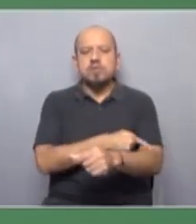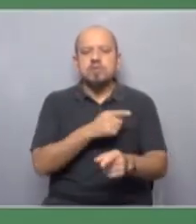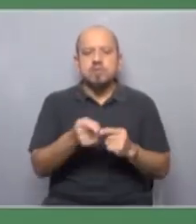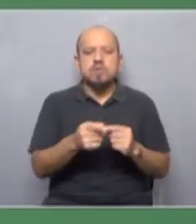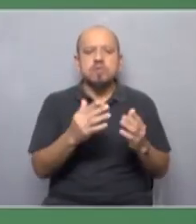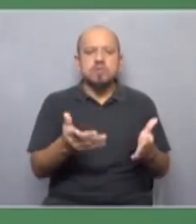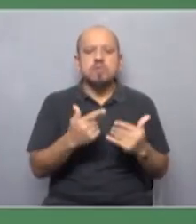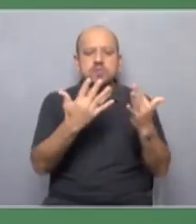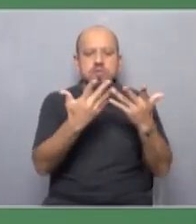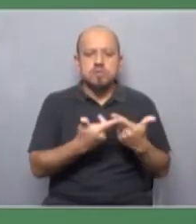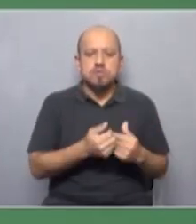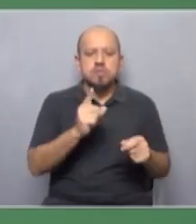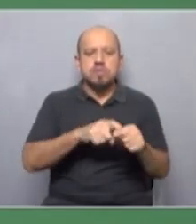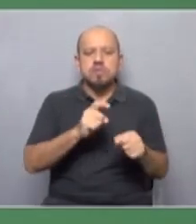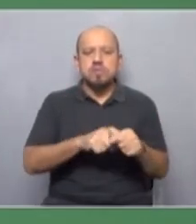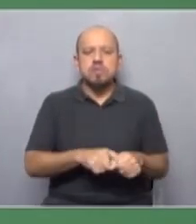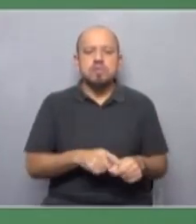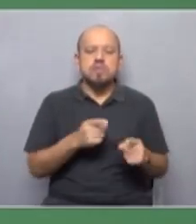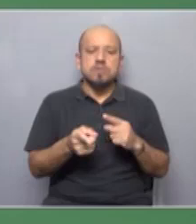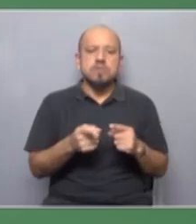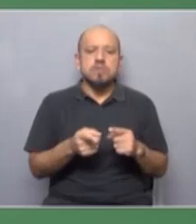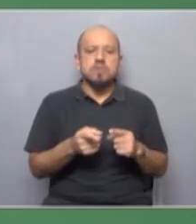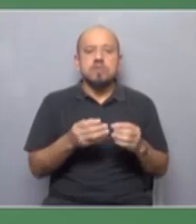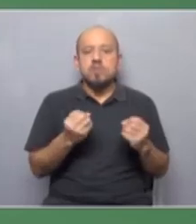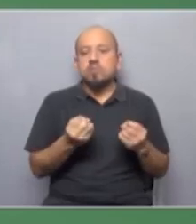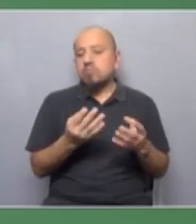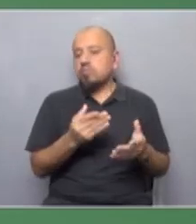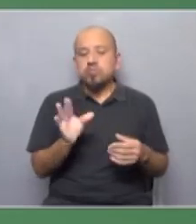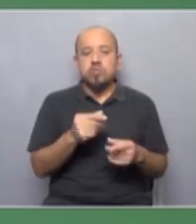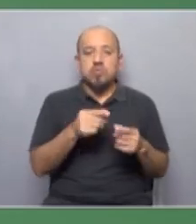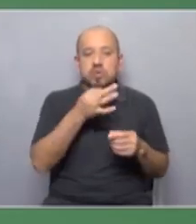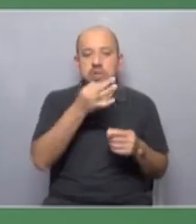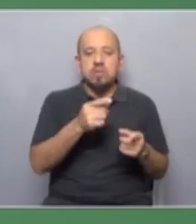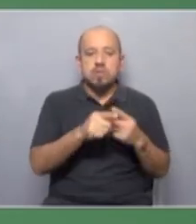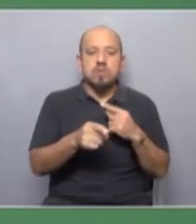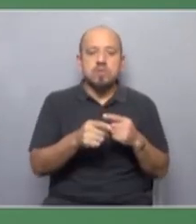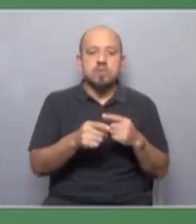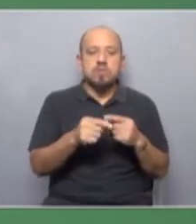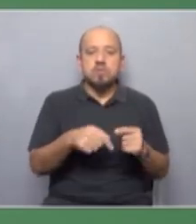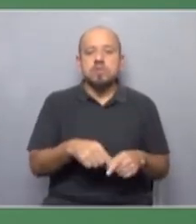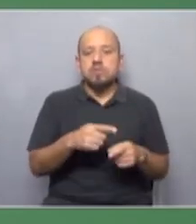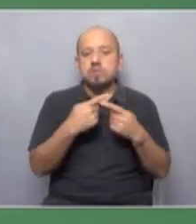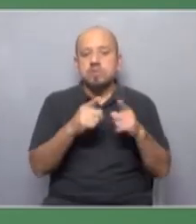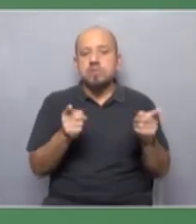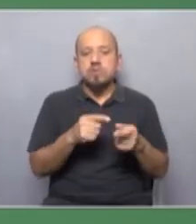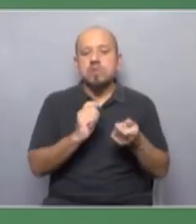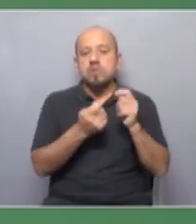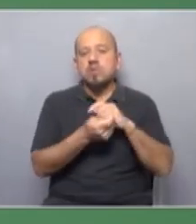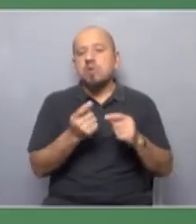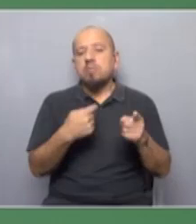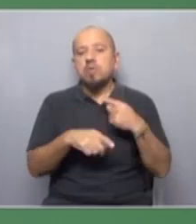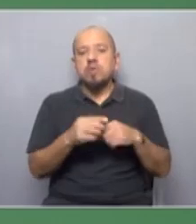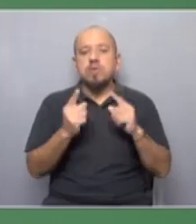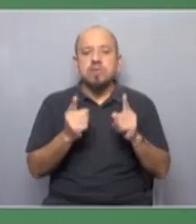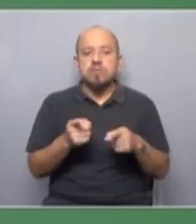de las estructuras sindicales y dicho por todo lo que hemos estado hablando hoy por las diferentes transformaciones pero también por